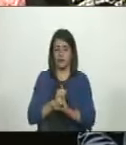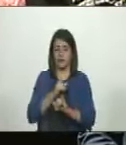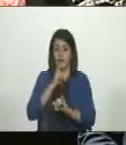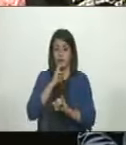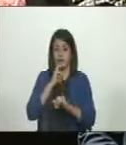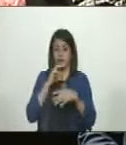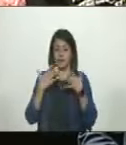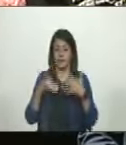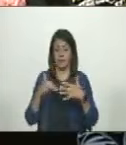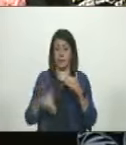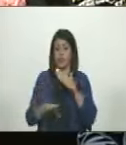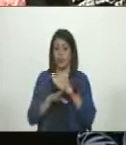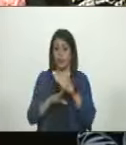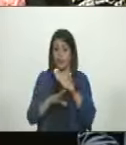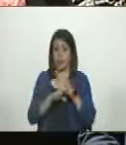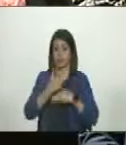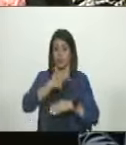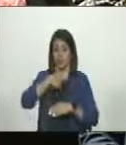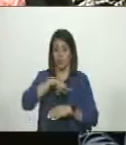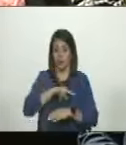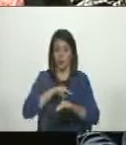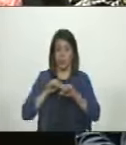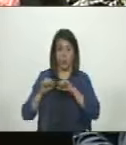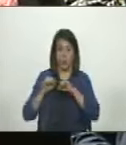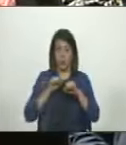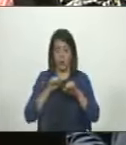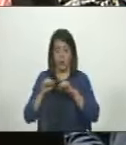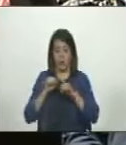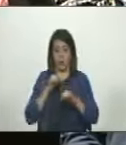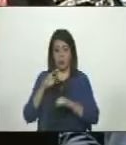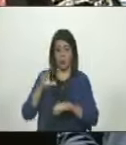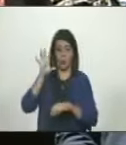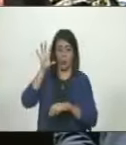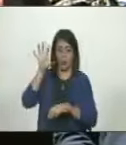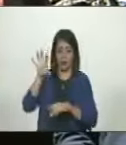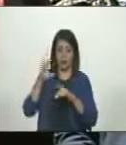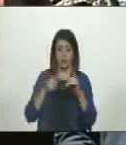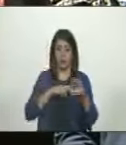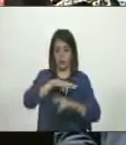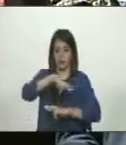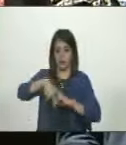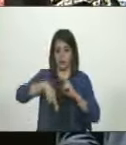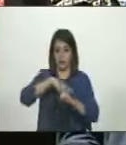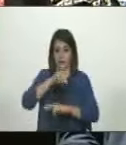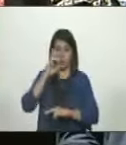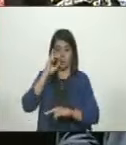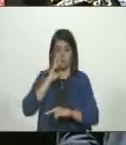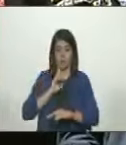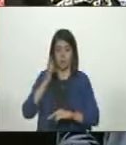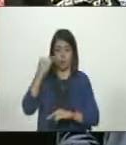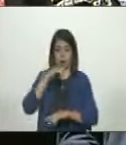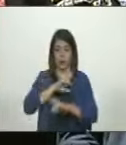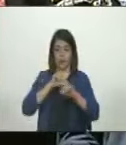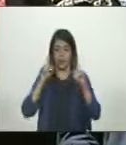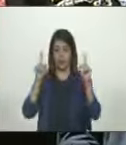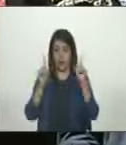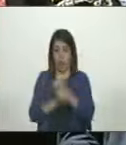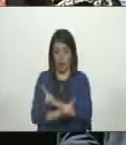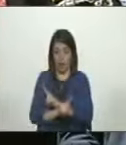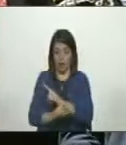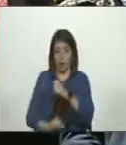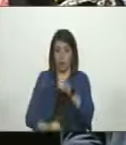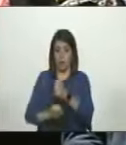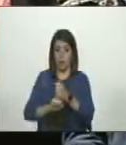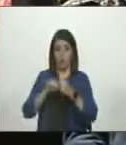en el que todavía nosotros nos estamos moviendo como nación y como revolución bolivariana aunque hay cambios favorables